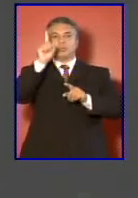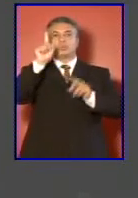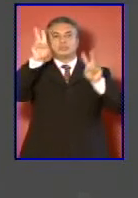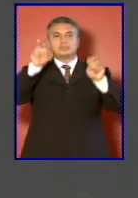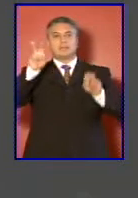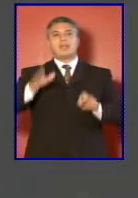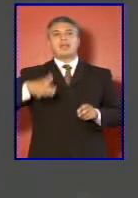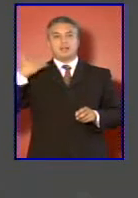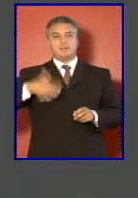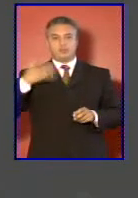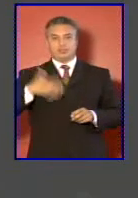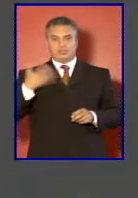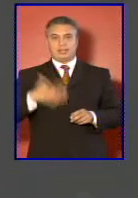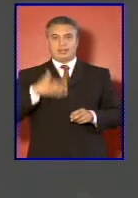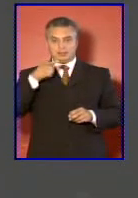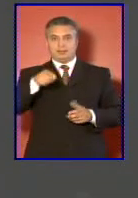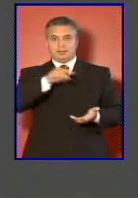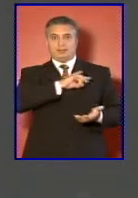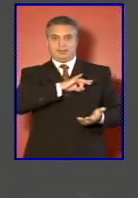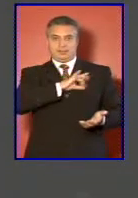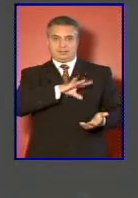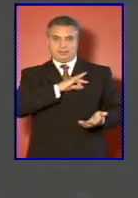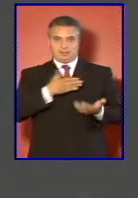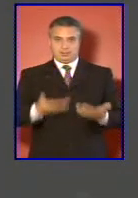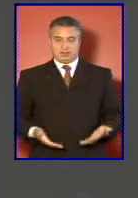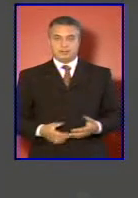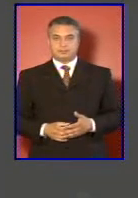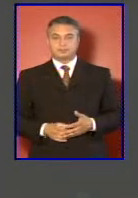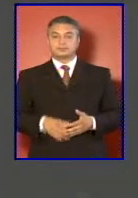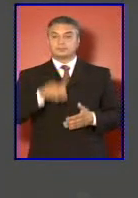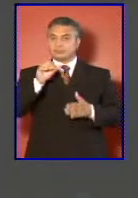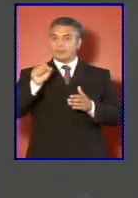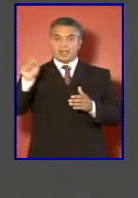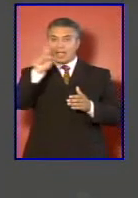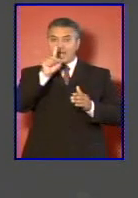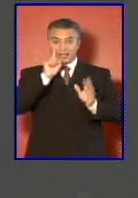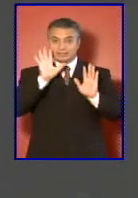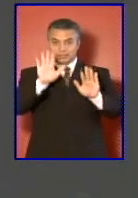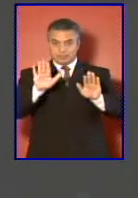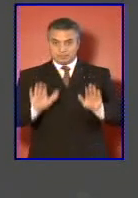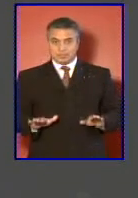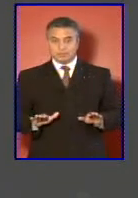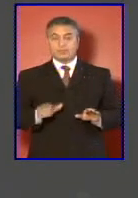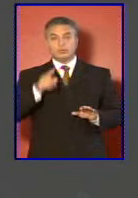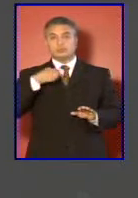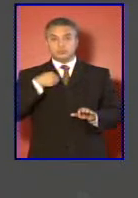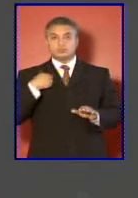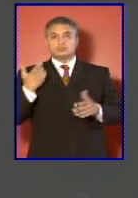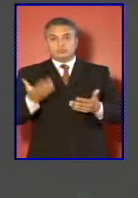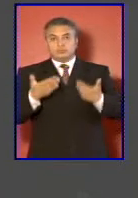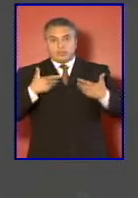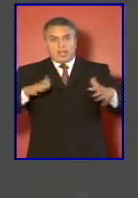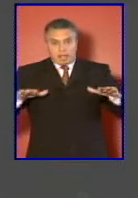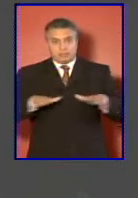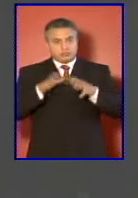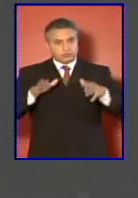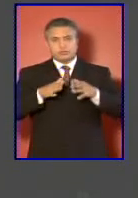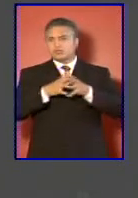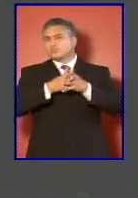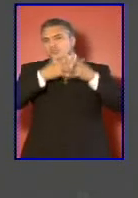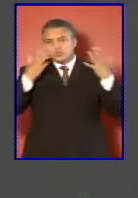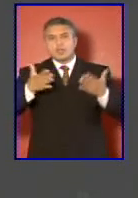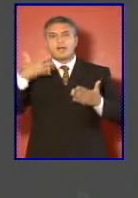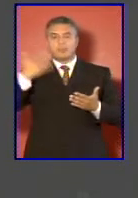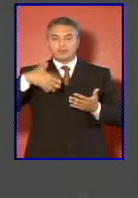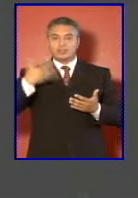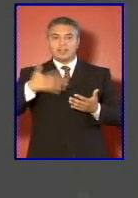en las relaciones exteriores de Chile. Asimismo, nuestras acciones han sido muy relevantes en el ámbito